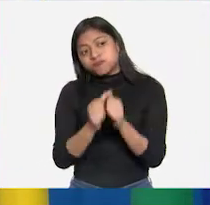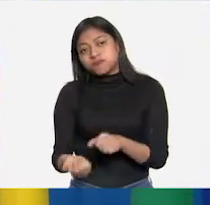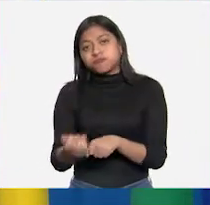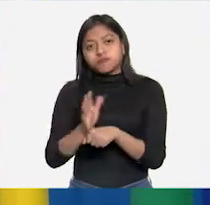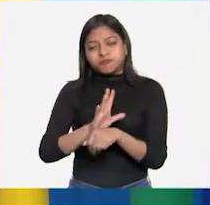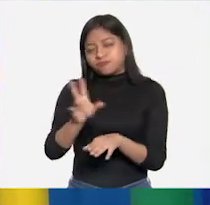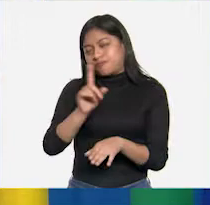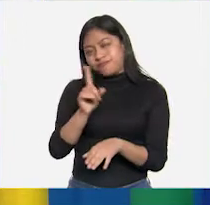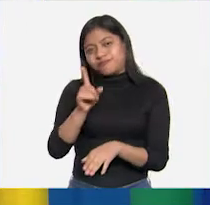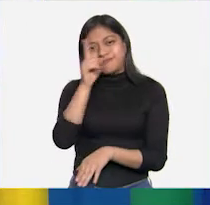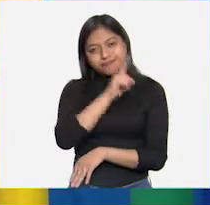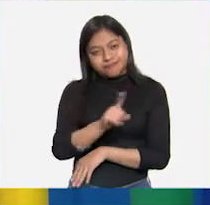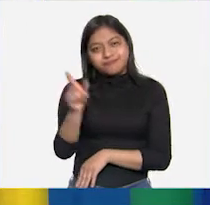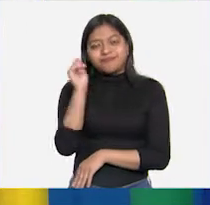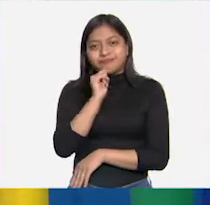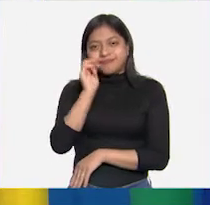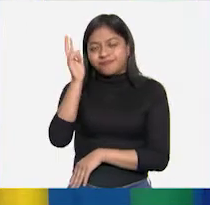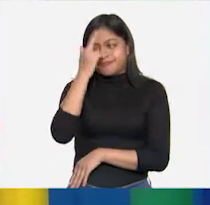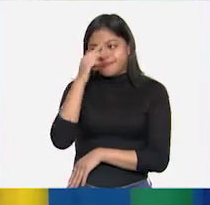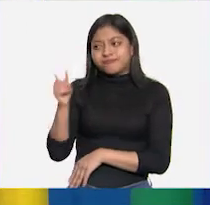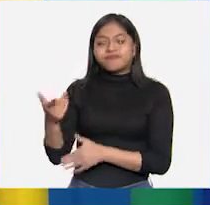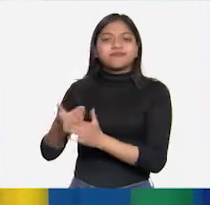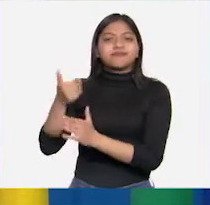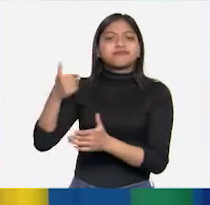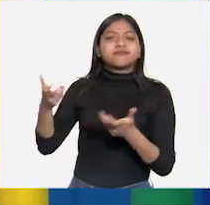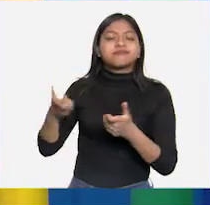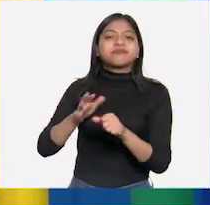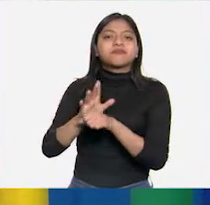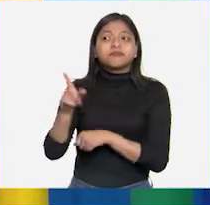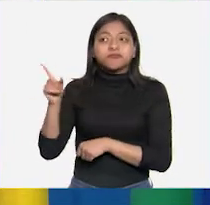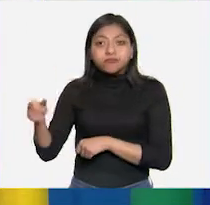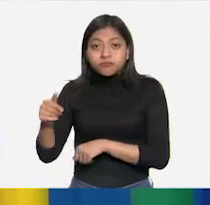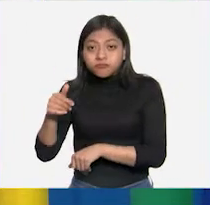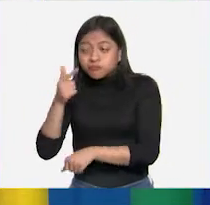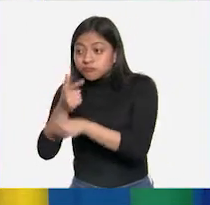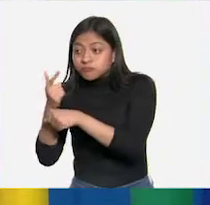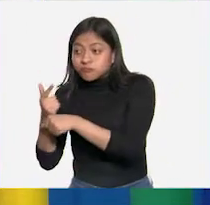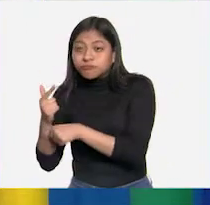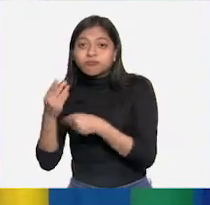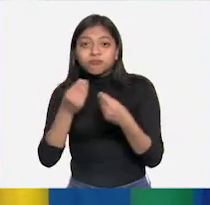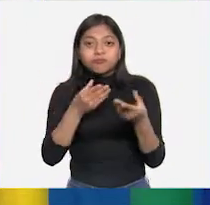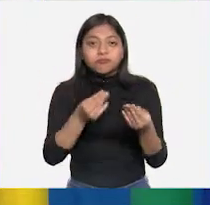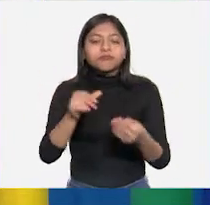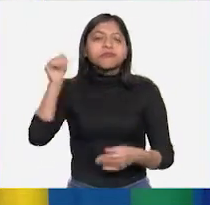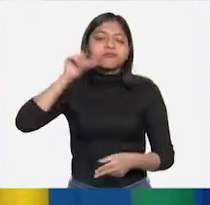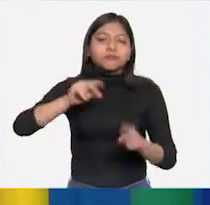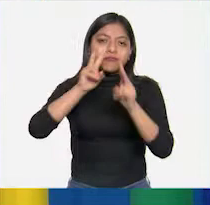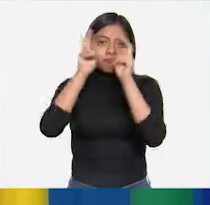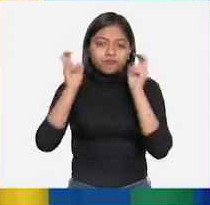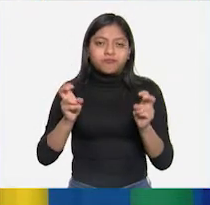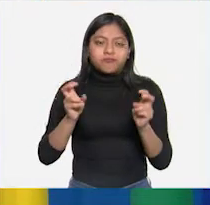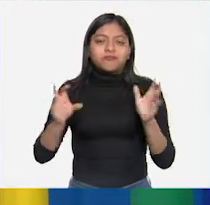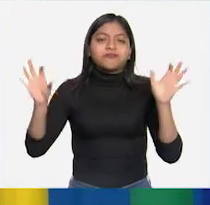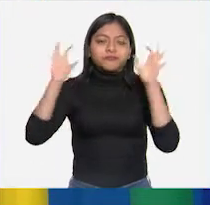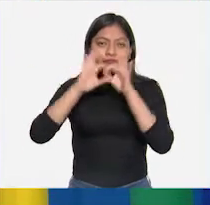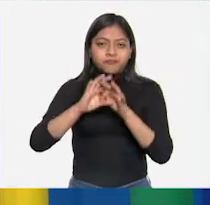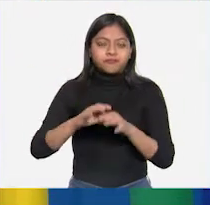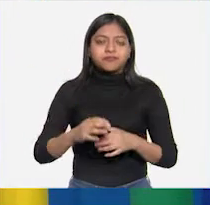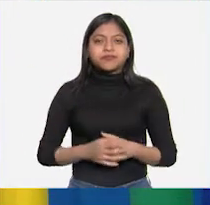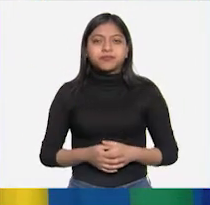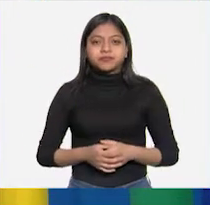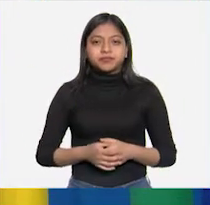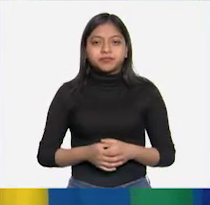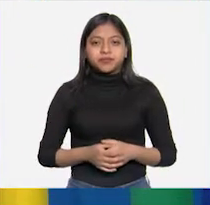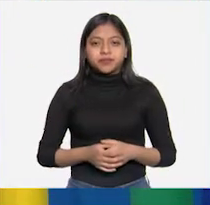Y bueno, como ya les mencioné, sus contribuciones se relacionan directamente con el tema de hoy. Entre ellas